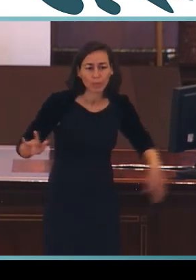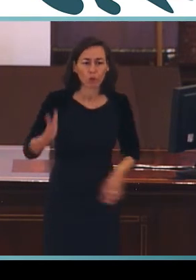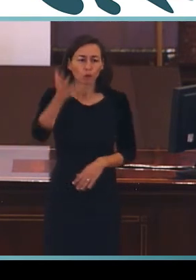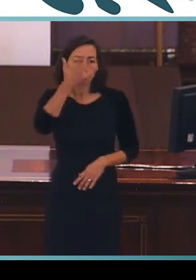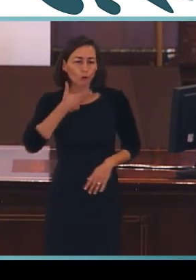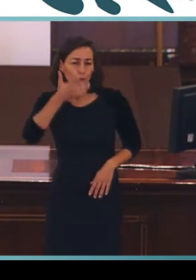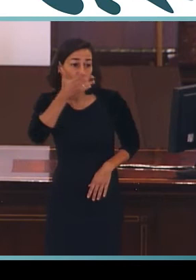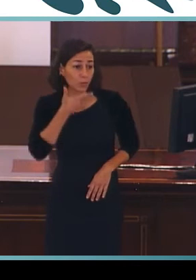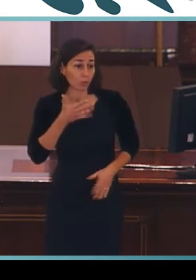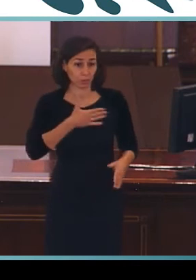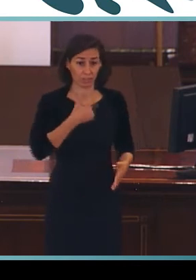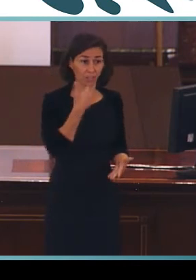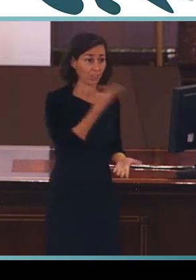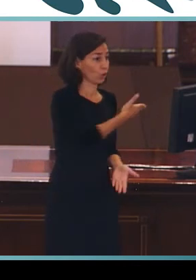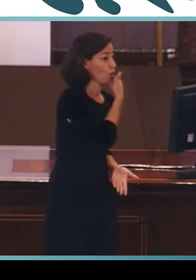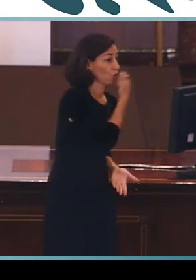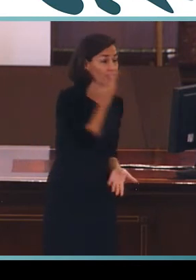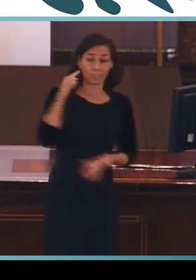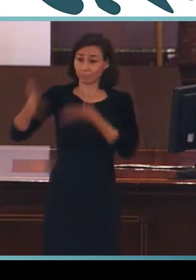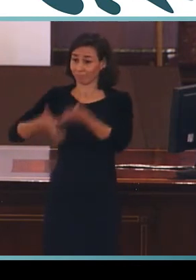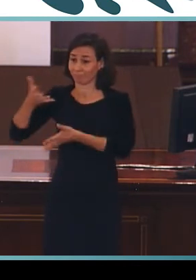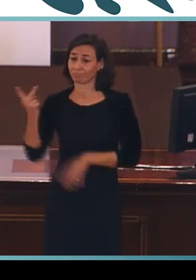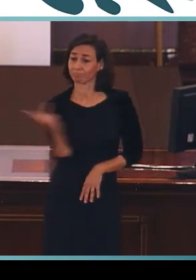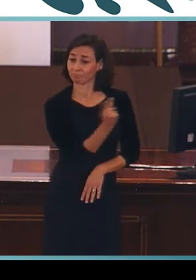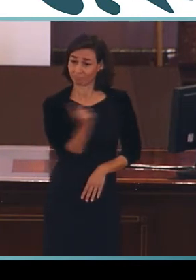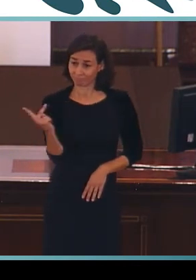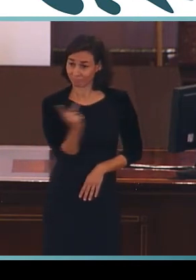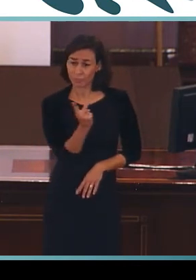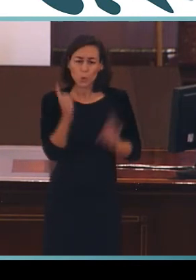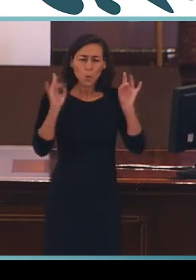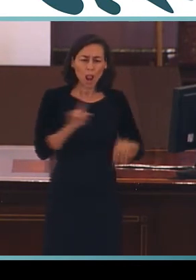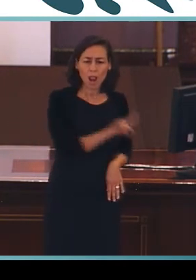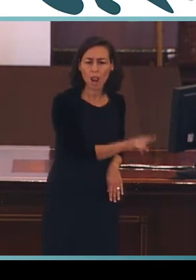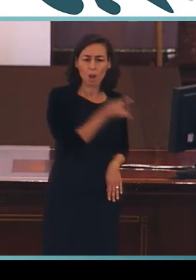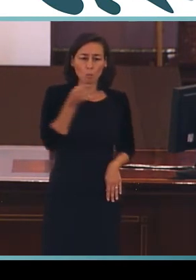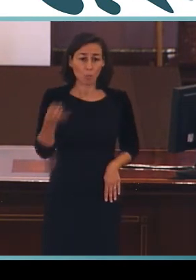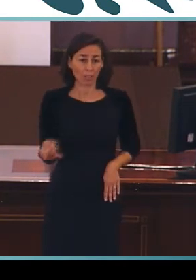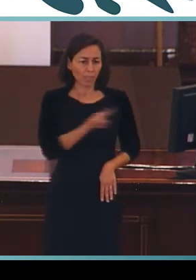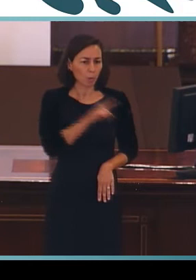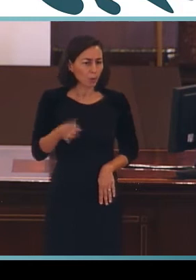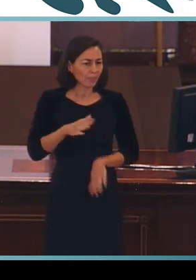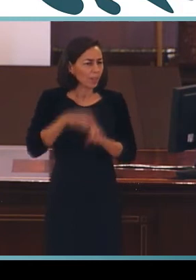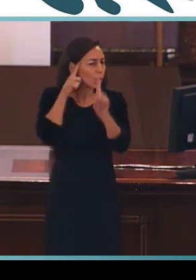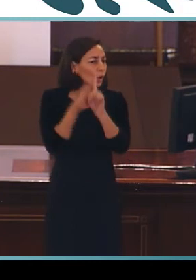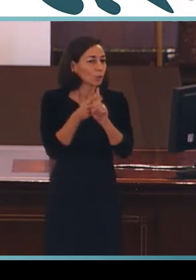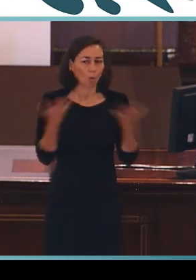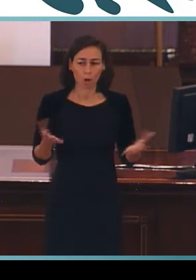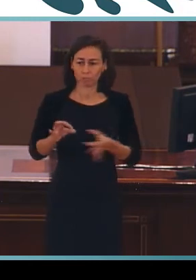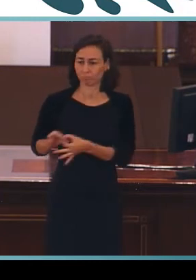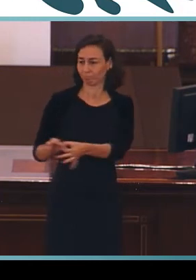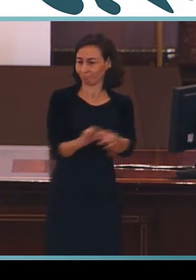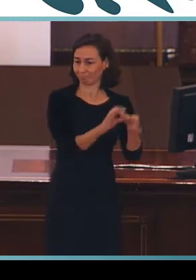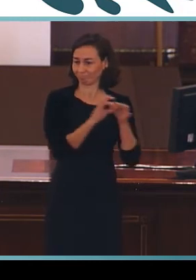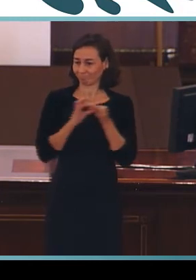entre la comunidad hablante y la asignante. Puentes basados en los principios de solidaridad y equidad social